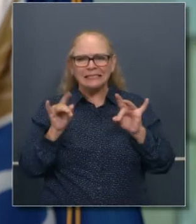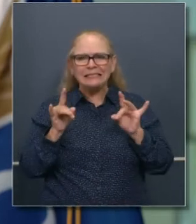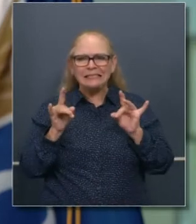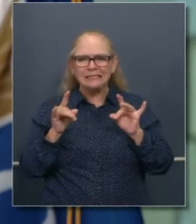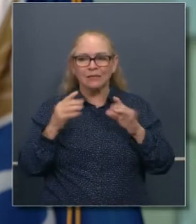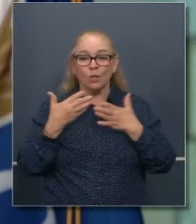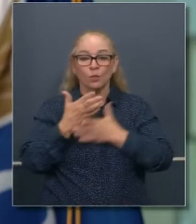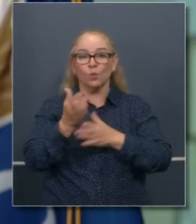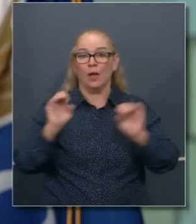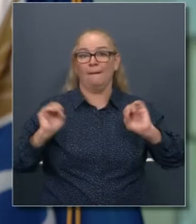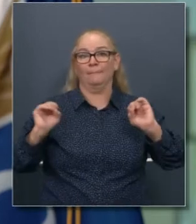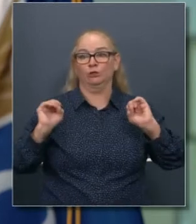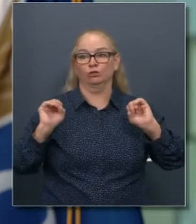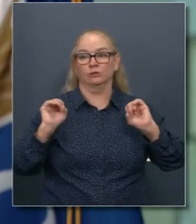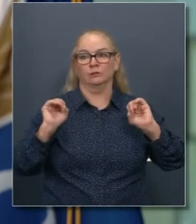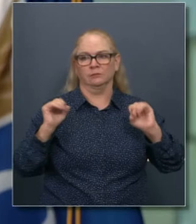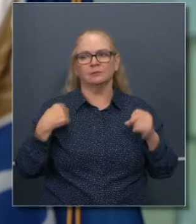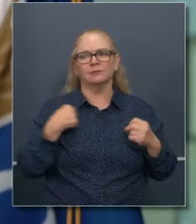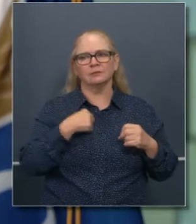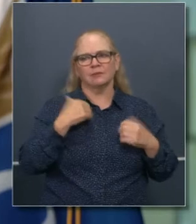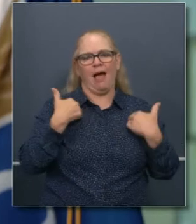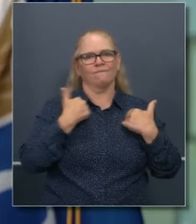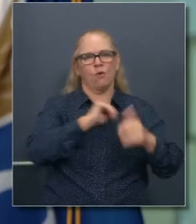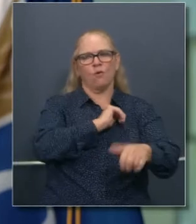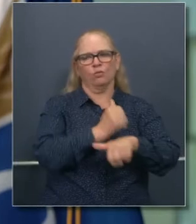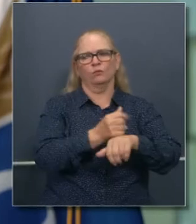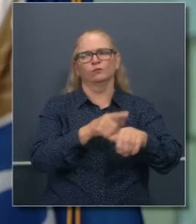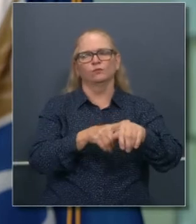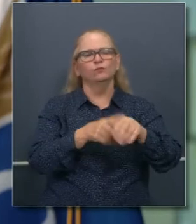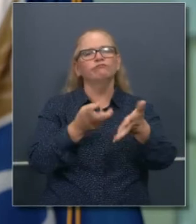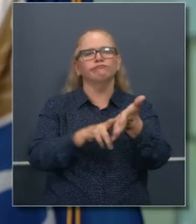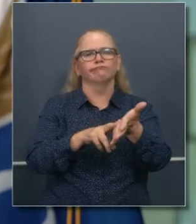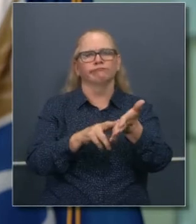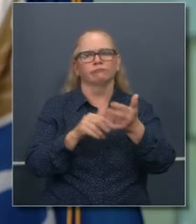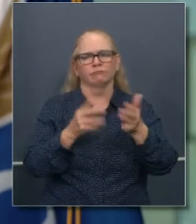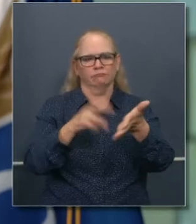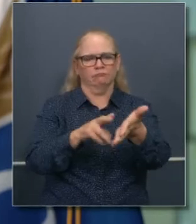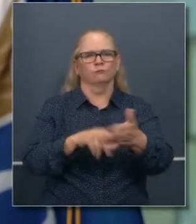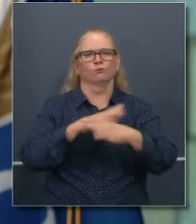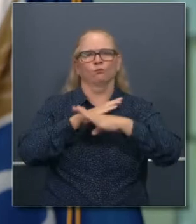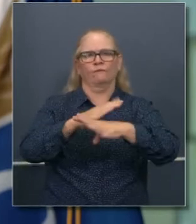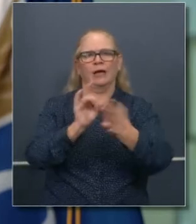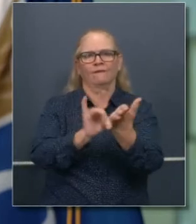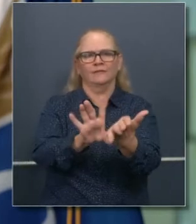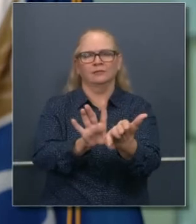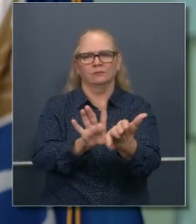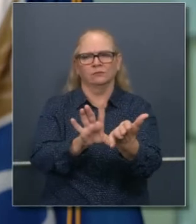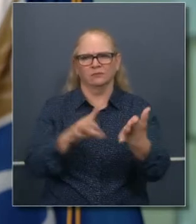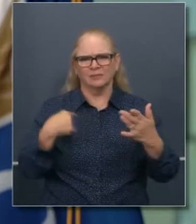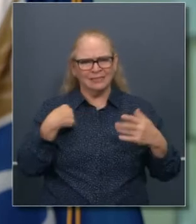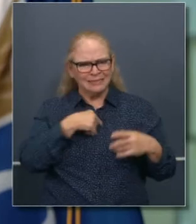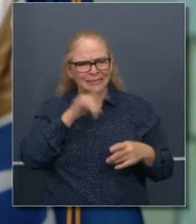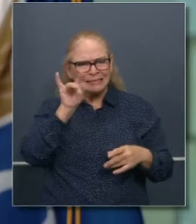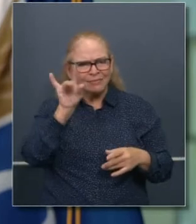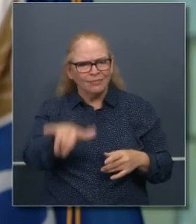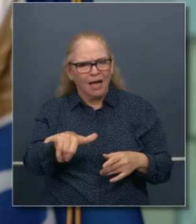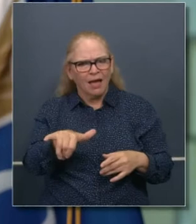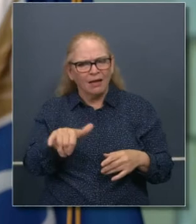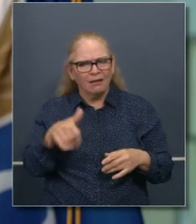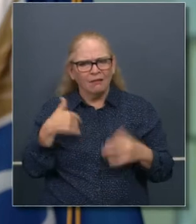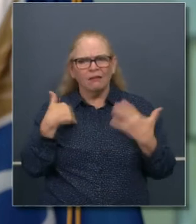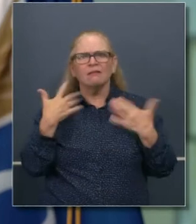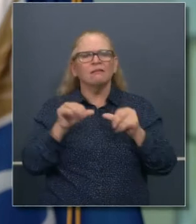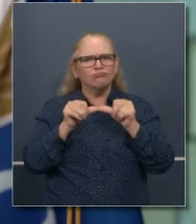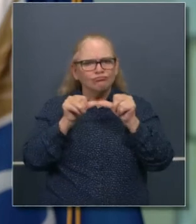tomar acciones ejecutivas a través de órdenes de emergencia que han hecho, que han sido hechas por mí a través de la pandemia. Y ahora, y lo hemos hecho, hemos avanzado